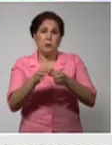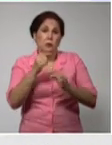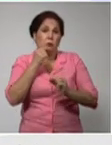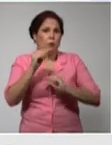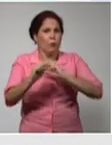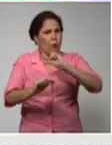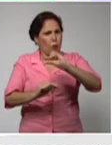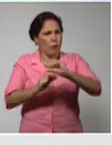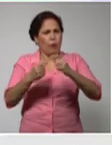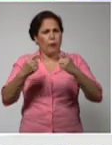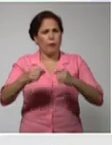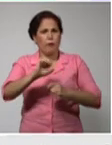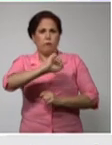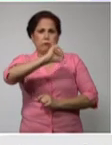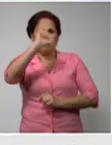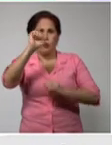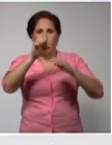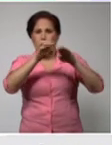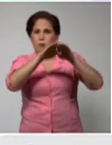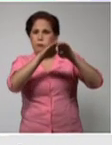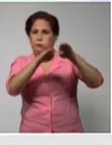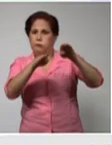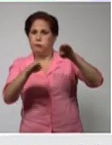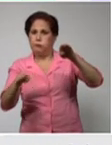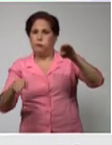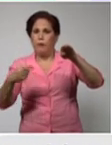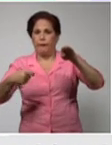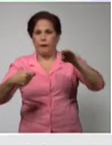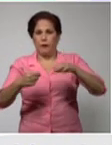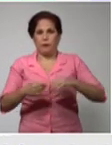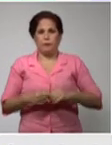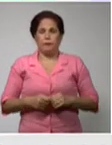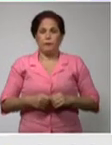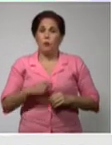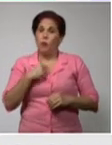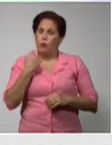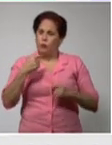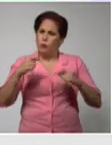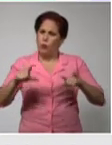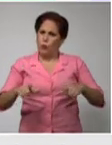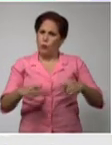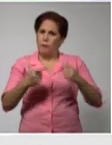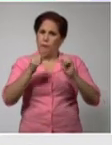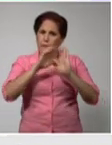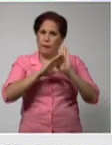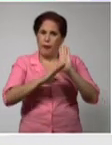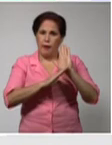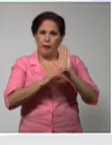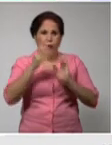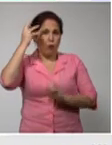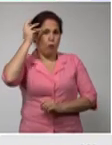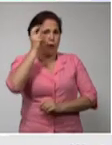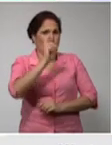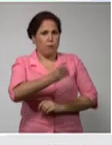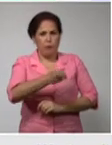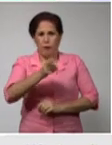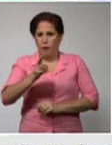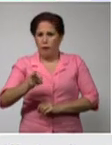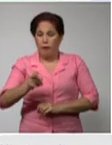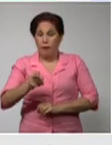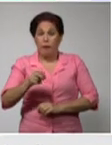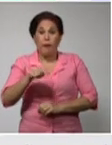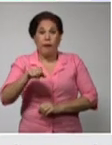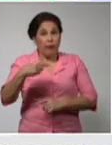en la medida que se siga cumpliendo con las restricciones que se